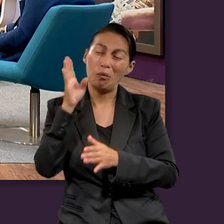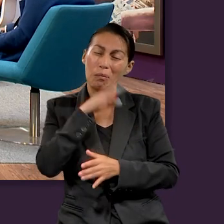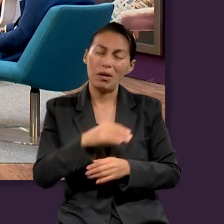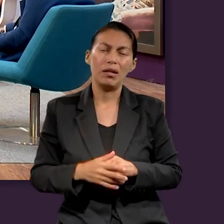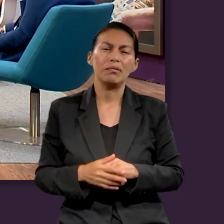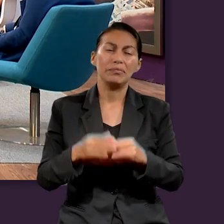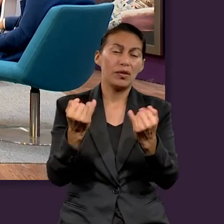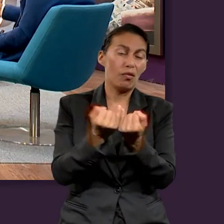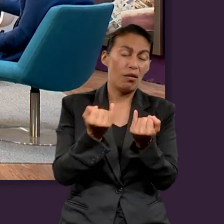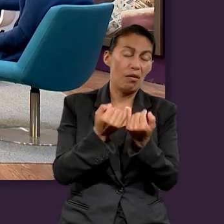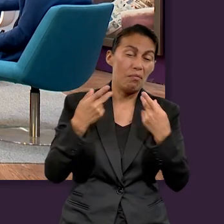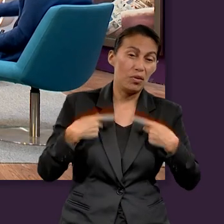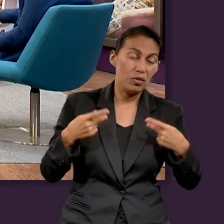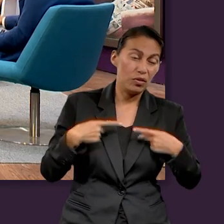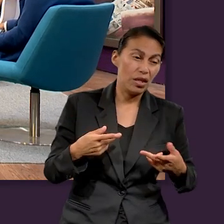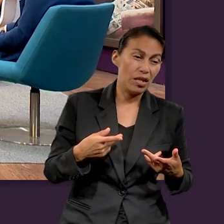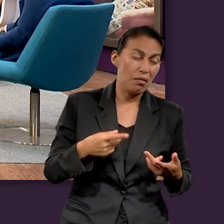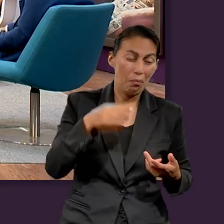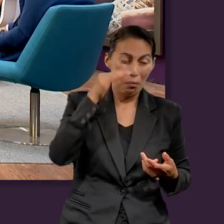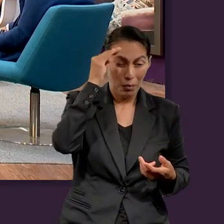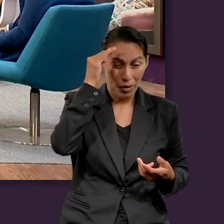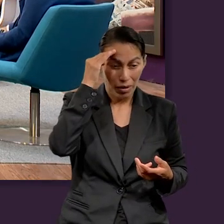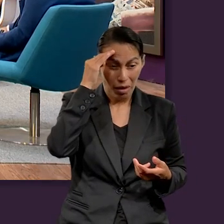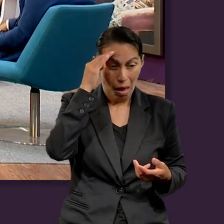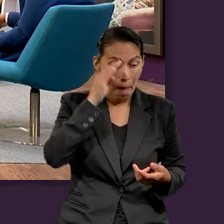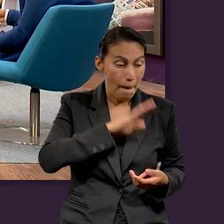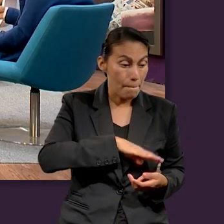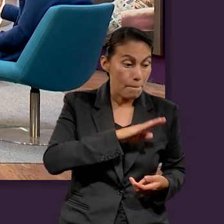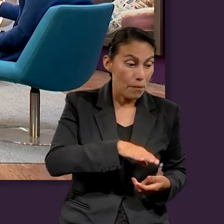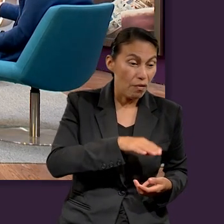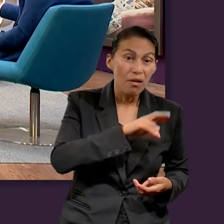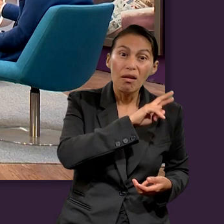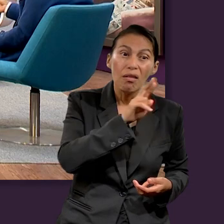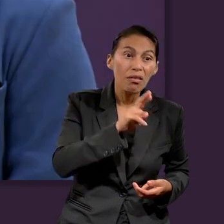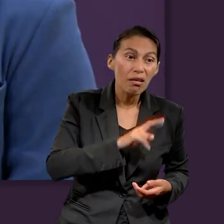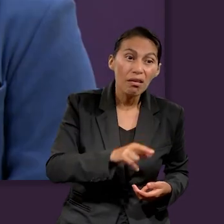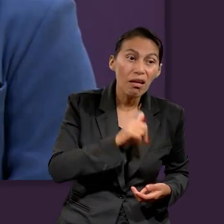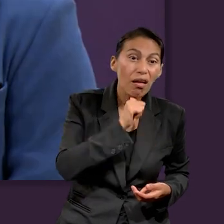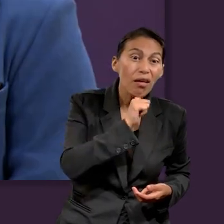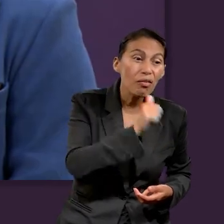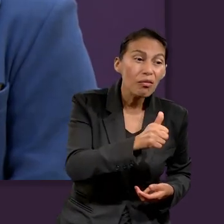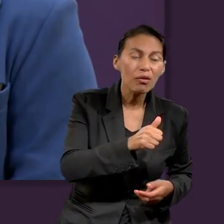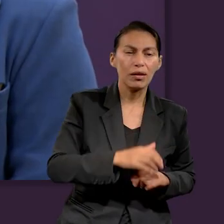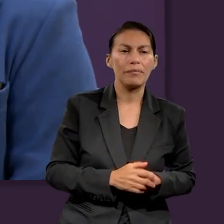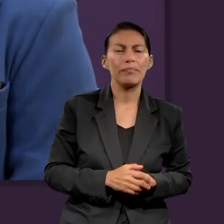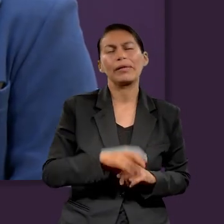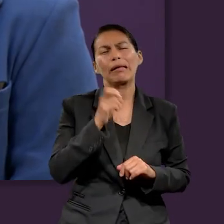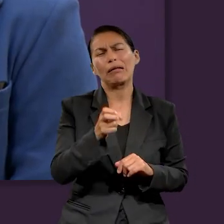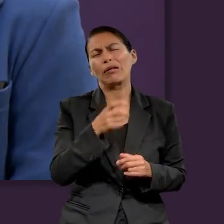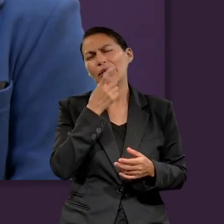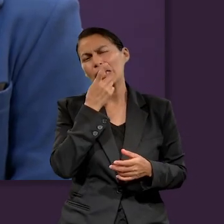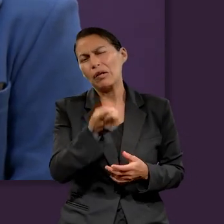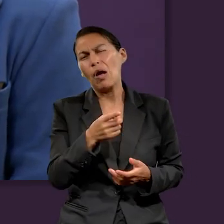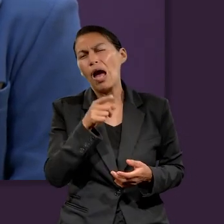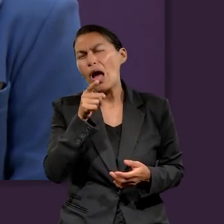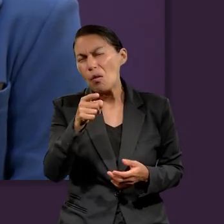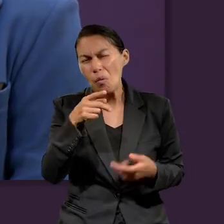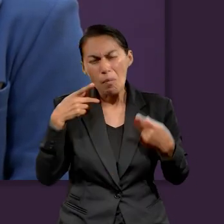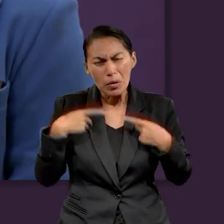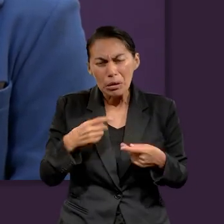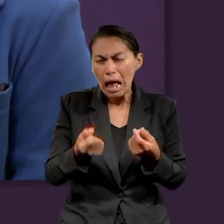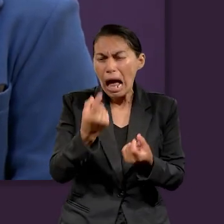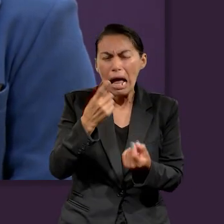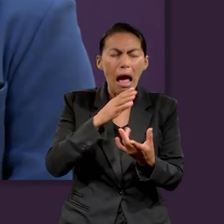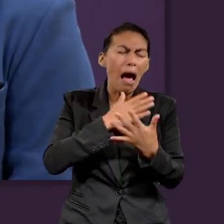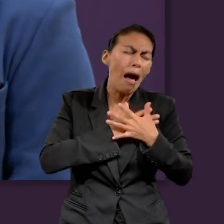lo puedo relacionar con la inmortalidad del alma. Por supuesto. Porque también es persuasión, o sea, te persuado para que creas